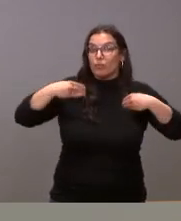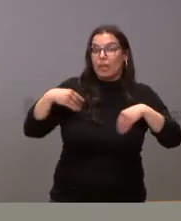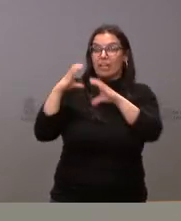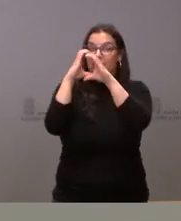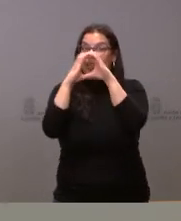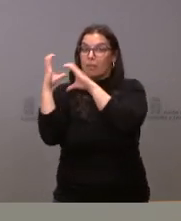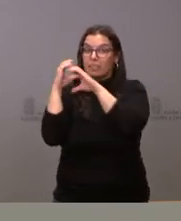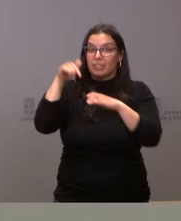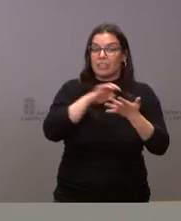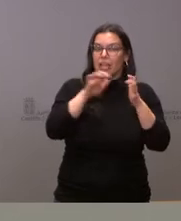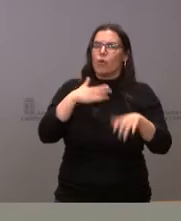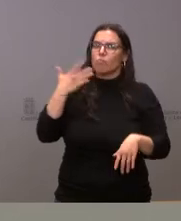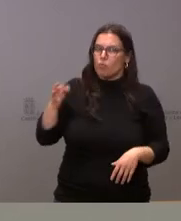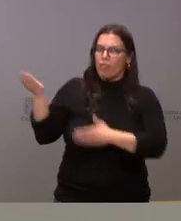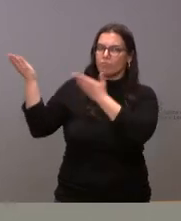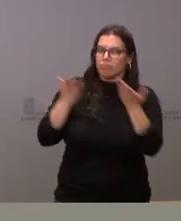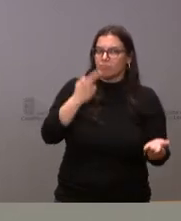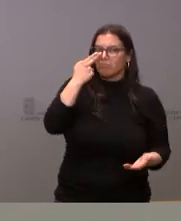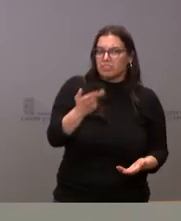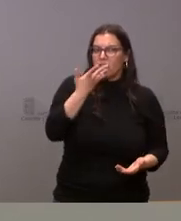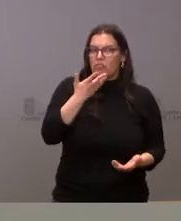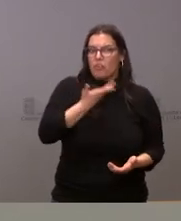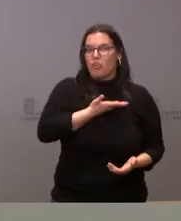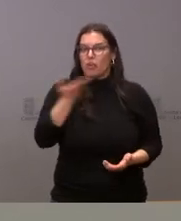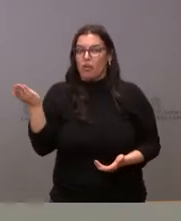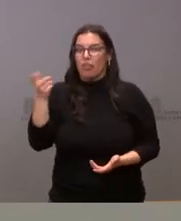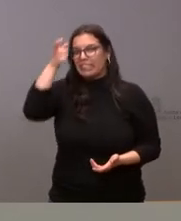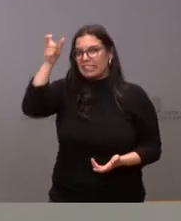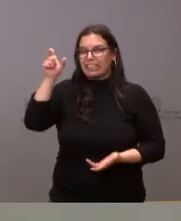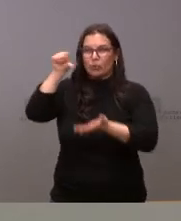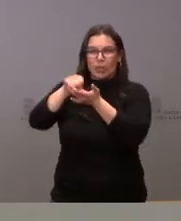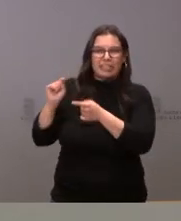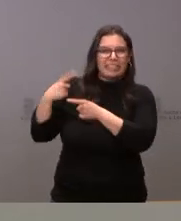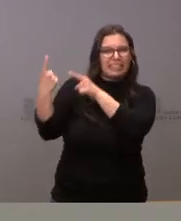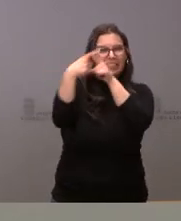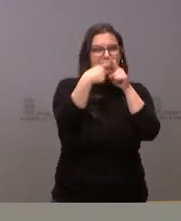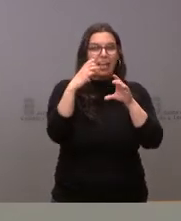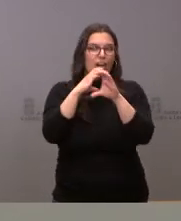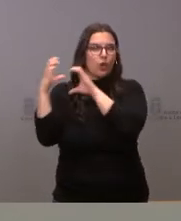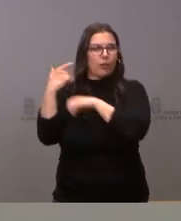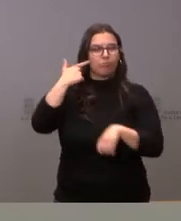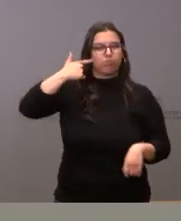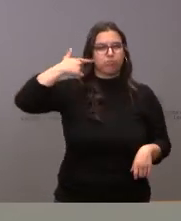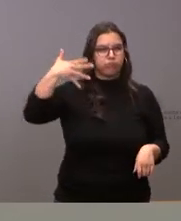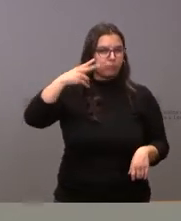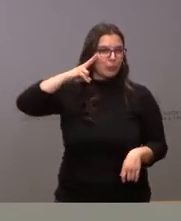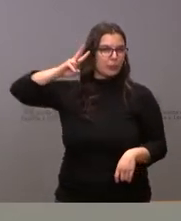y León que lo puedan hacer, que nos visitan, nos conozcan. Muchas de nuestras localidades tienen una Semana Santa de reconocido prestigio nacional e incluso internacional